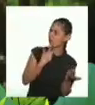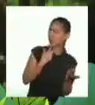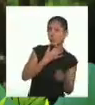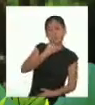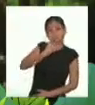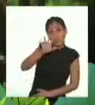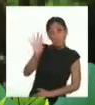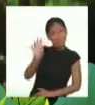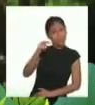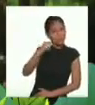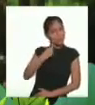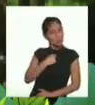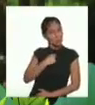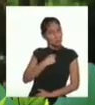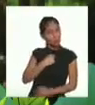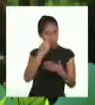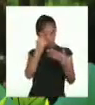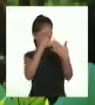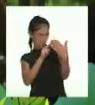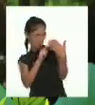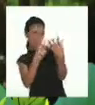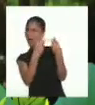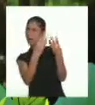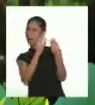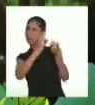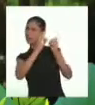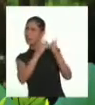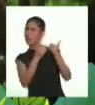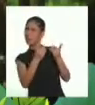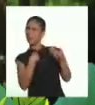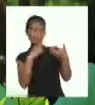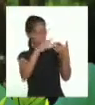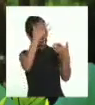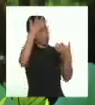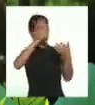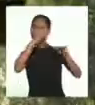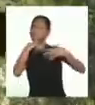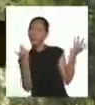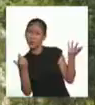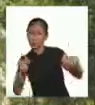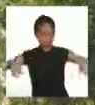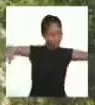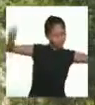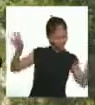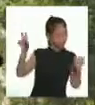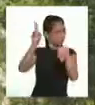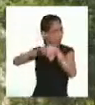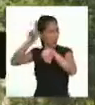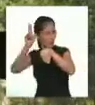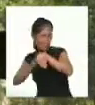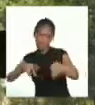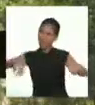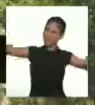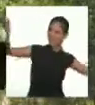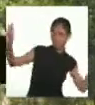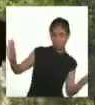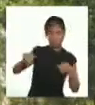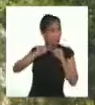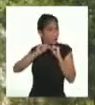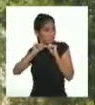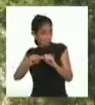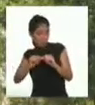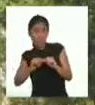¿qué pasa si me doy cuenta de que hay varios cambios que tengo que hacer? No pasa nada, estimada.